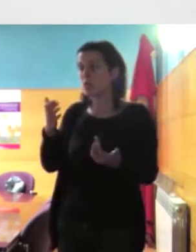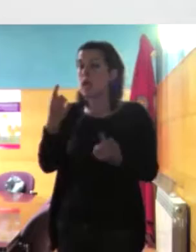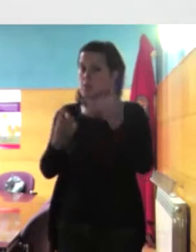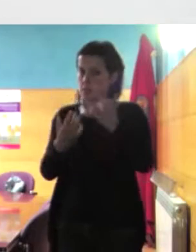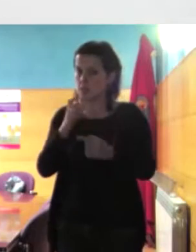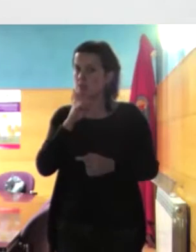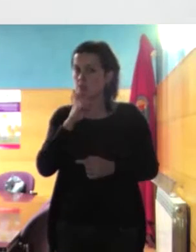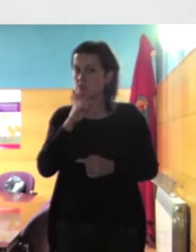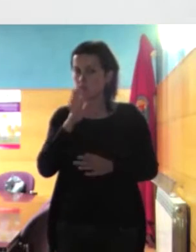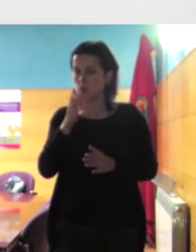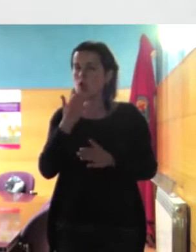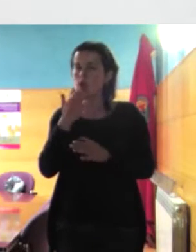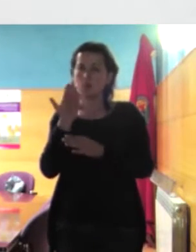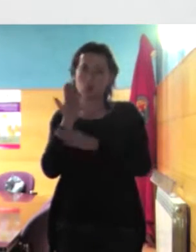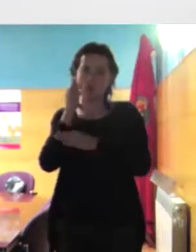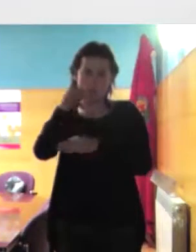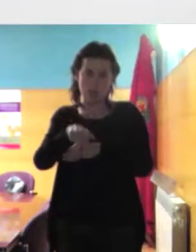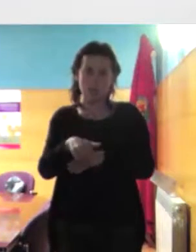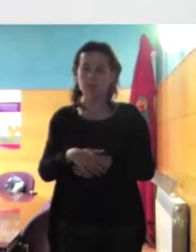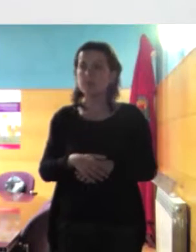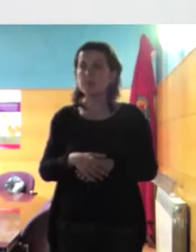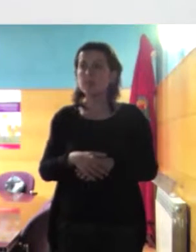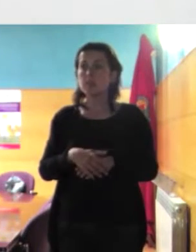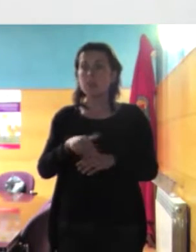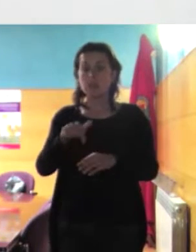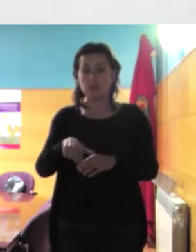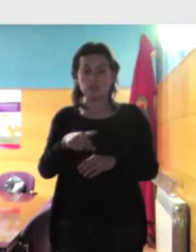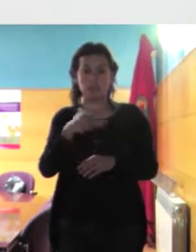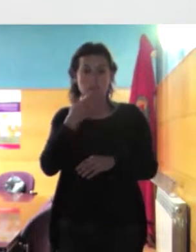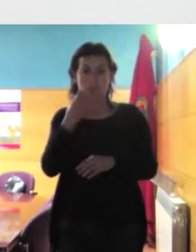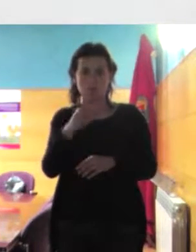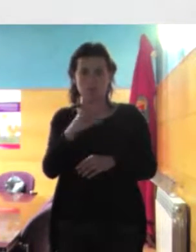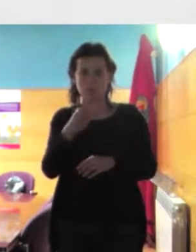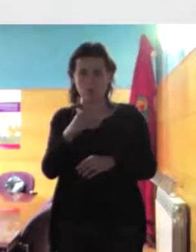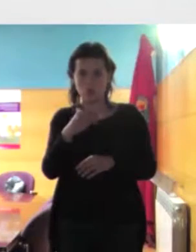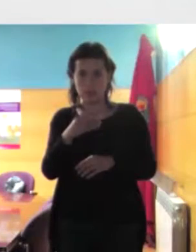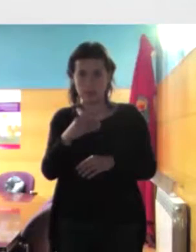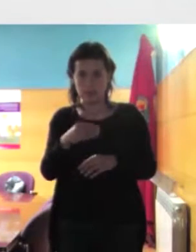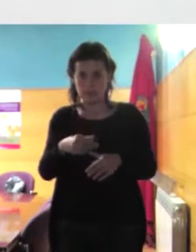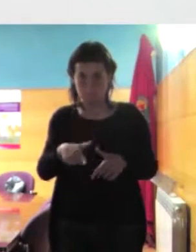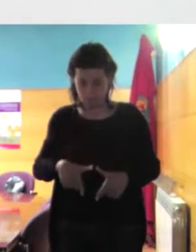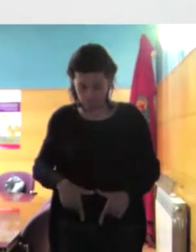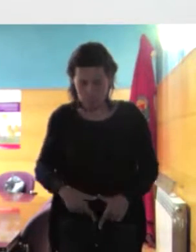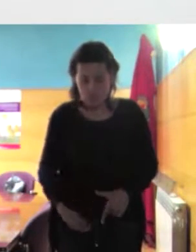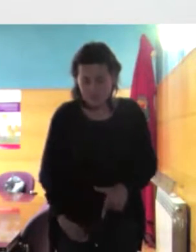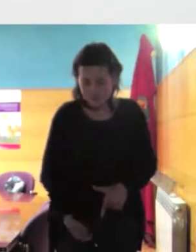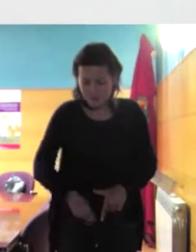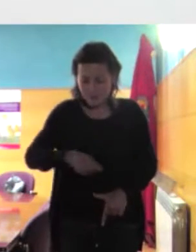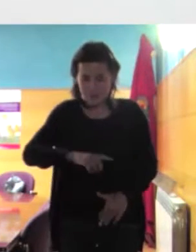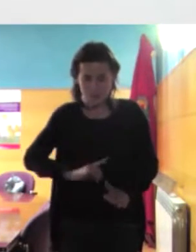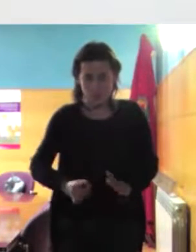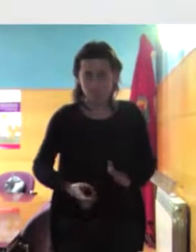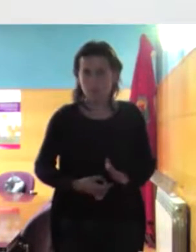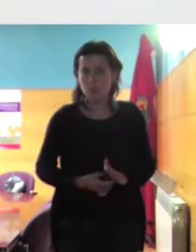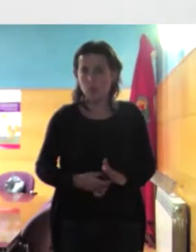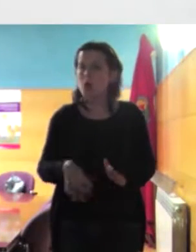local las chavalas jóvenes se depilan la vulva en esta sociedad en la que vivimos dicen que lo